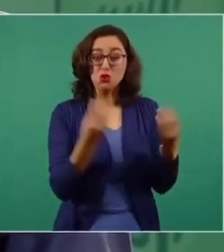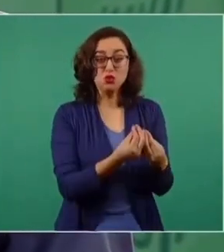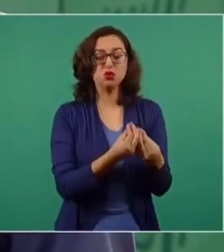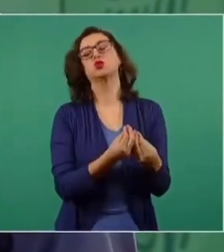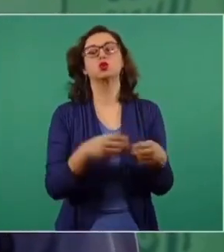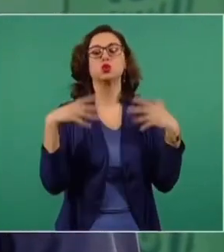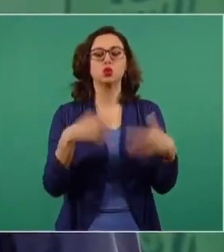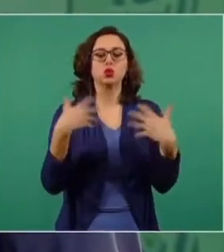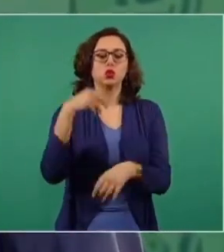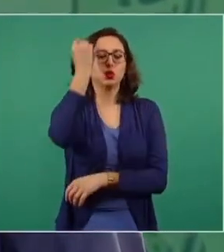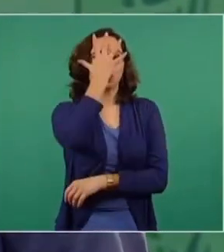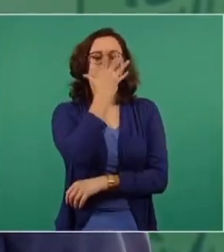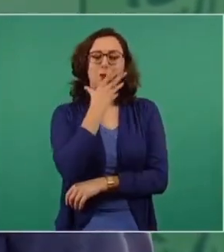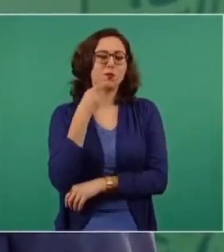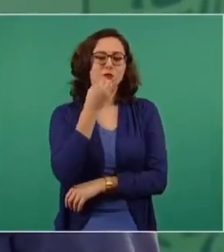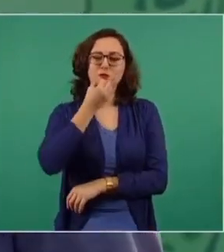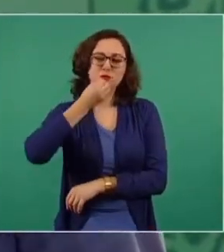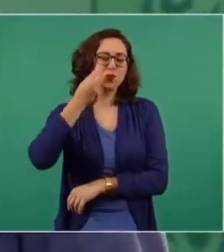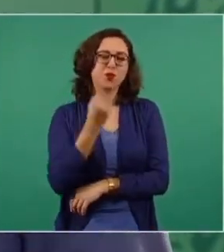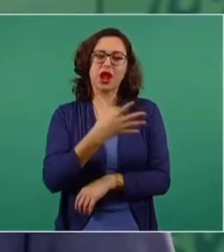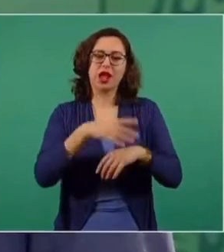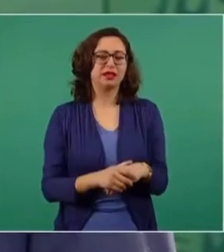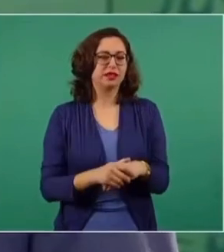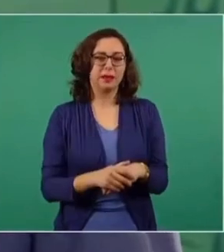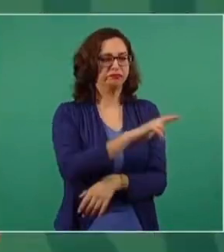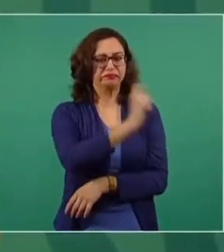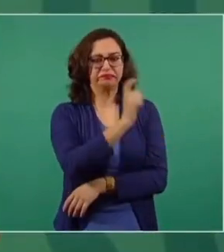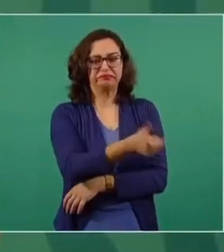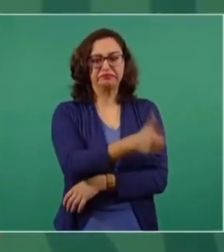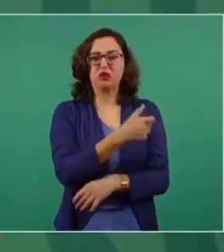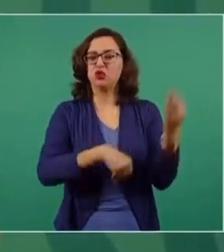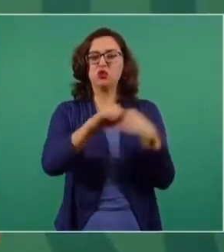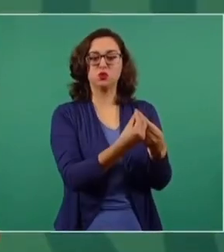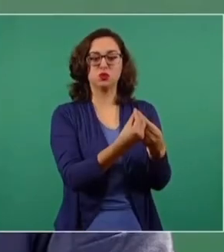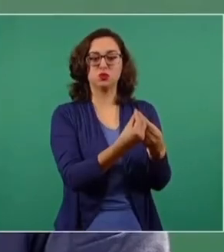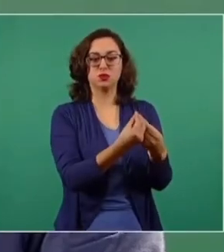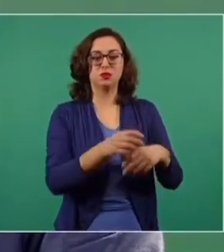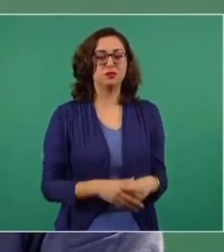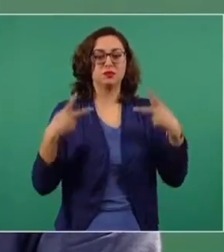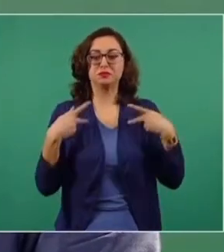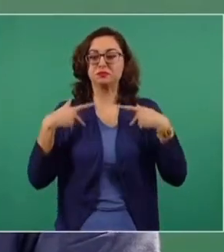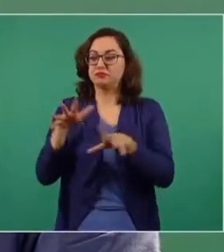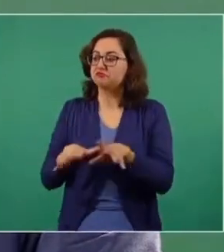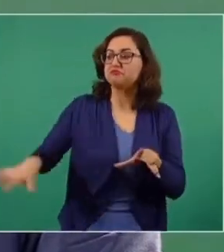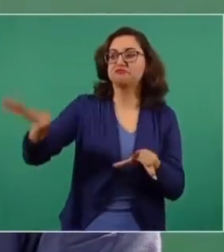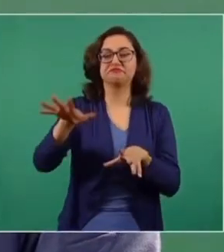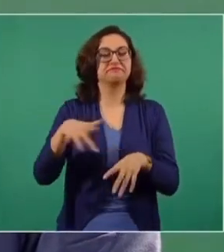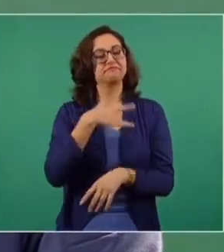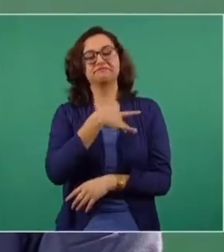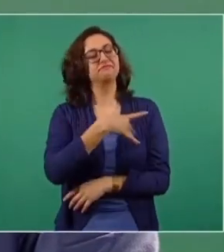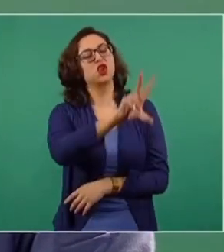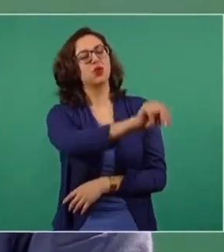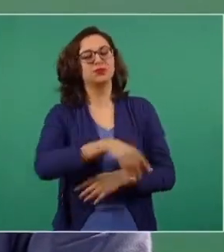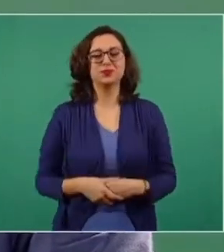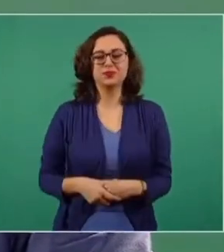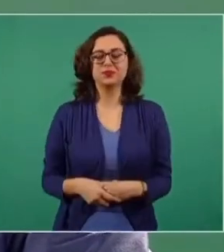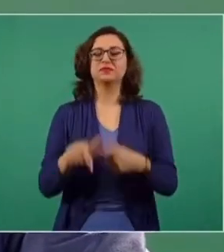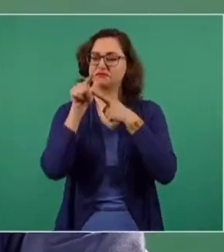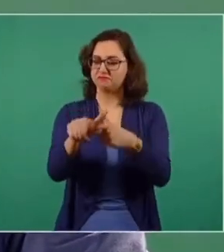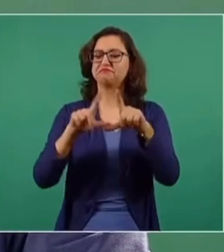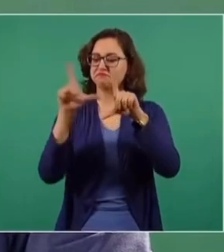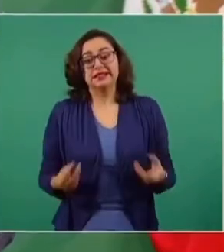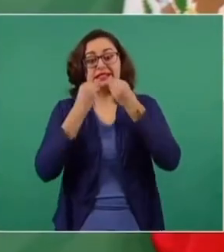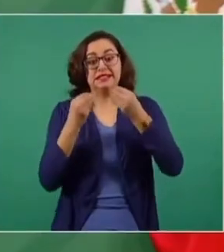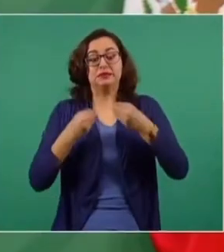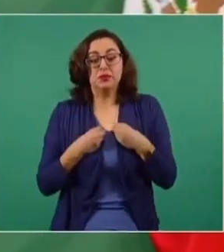bellísimas personas, finísimas personas, toda la amaliantada, todos. Y el pueblo dijo, no, seguimos con la